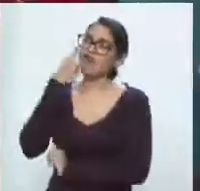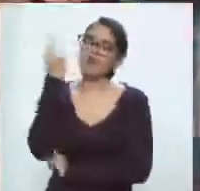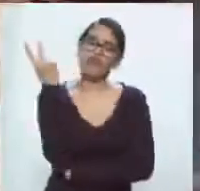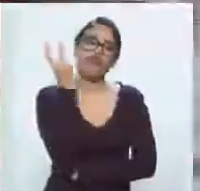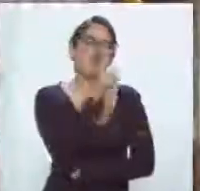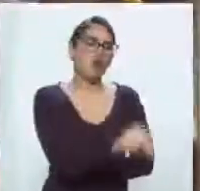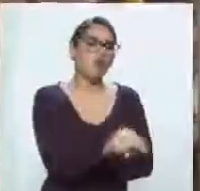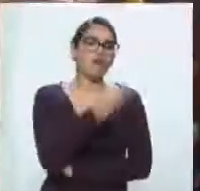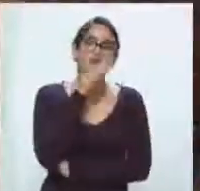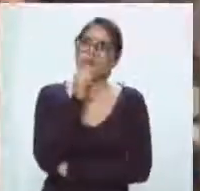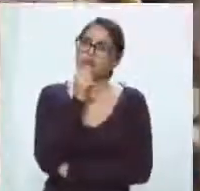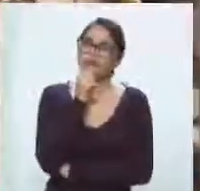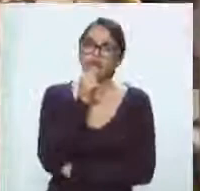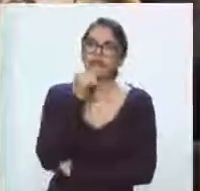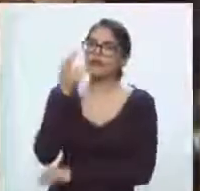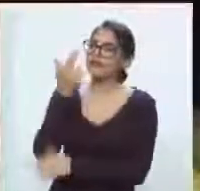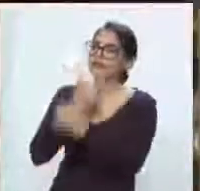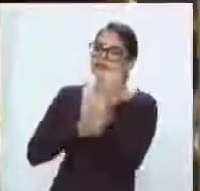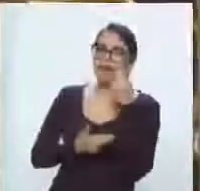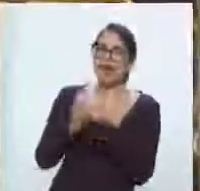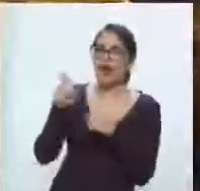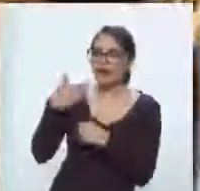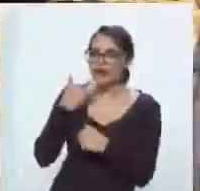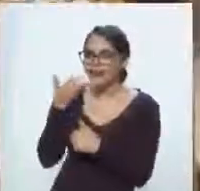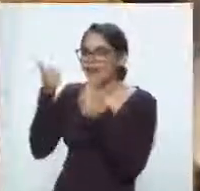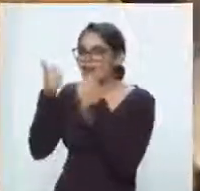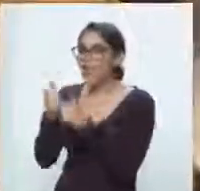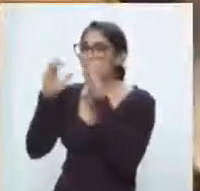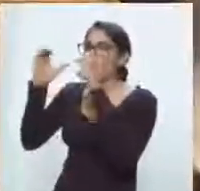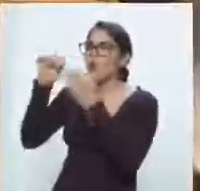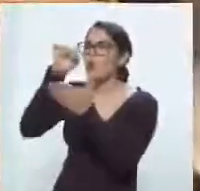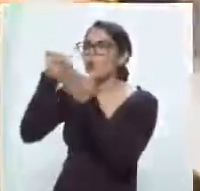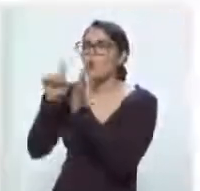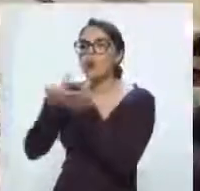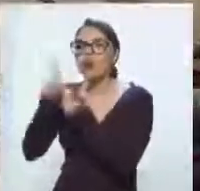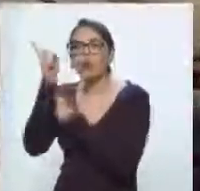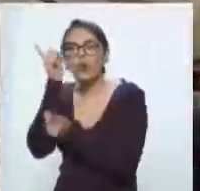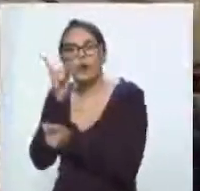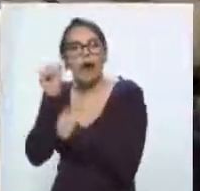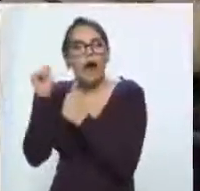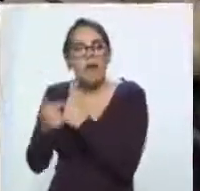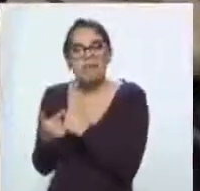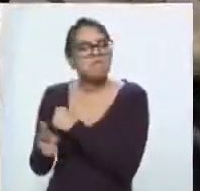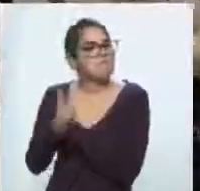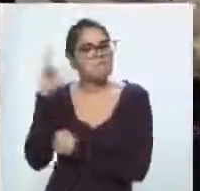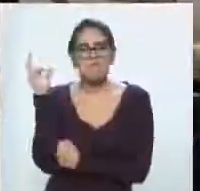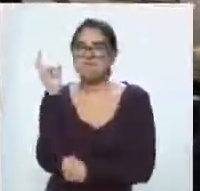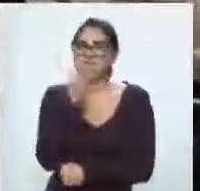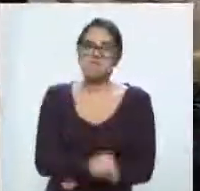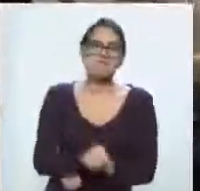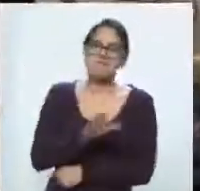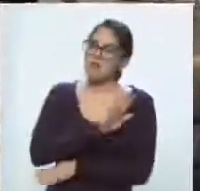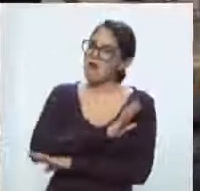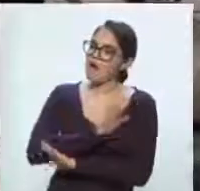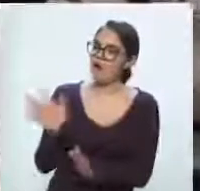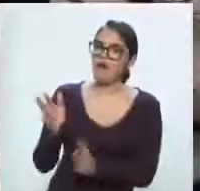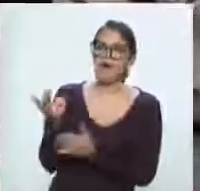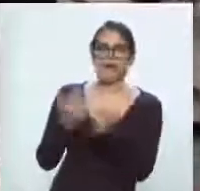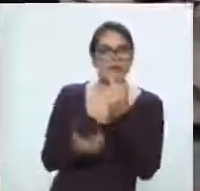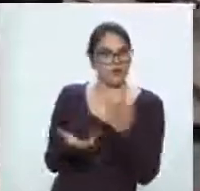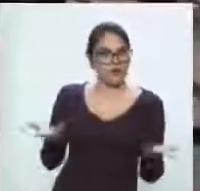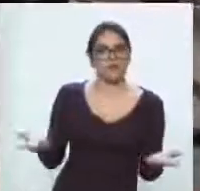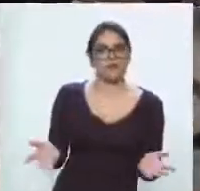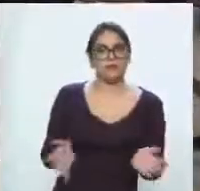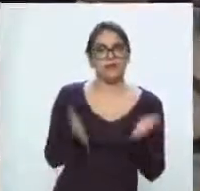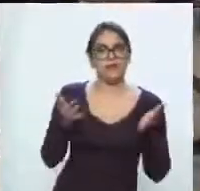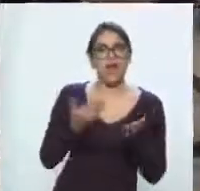el derecho de asilo, migrantes con el futuro clausurado. Las giras. Ante los efectos de la